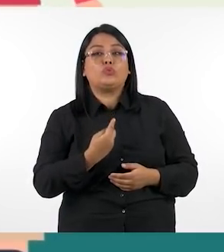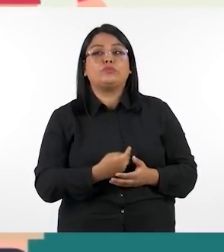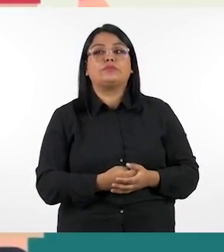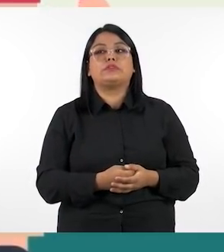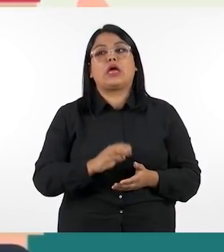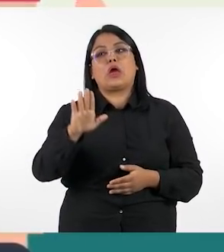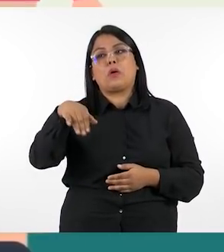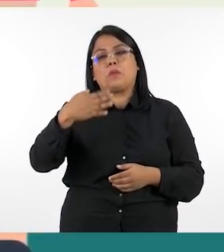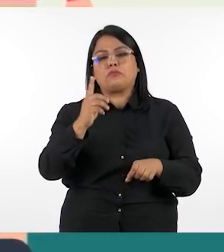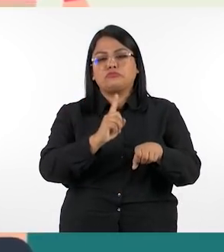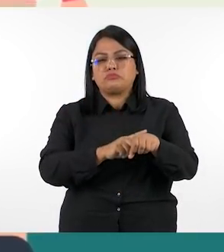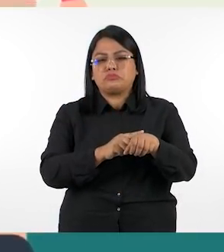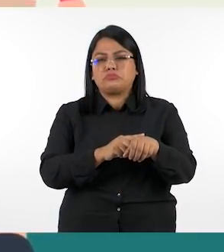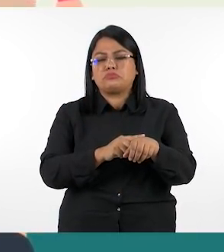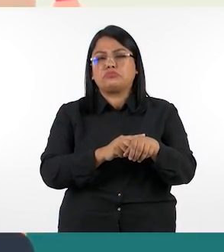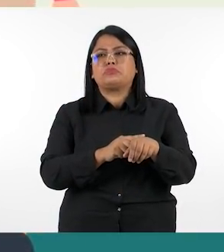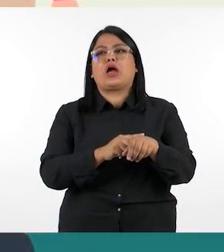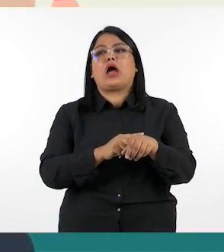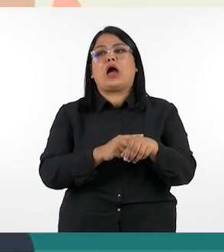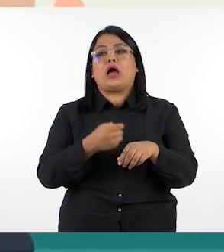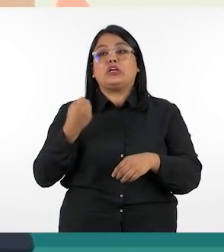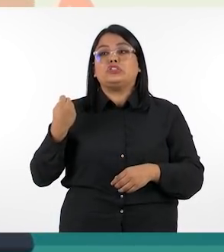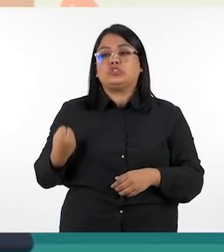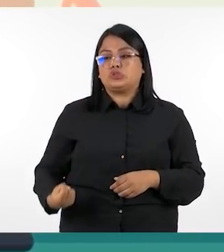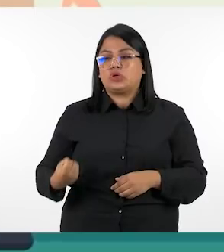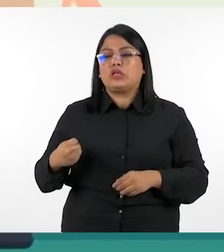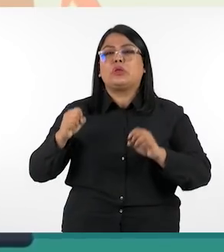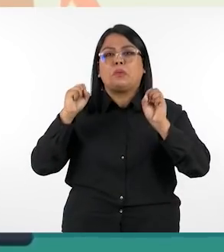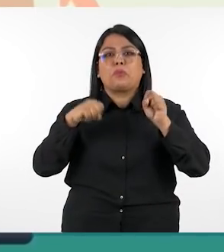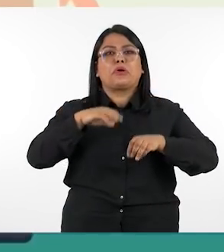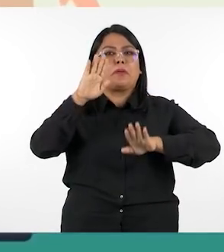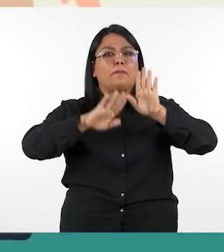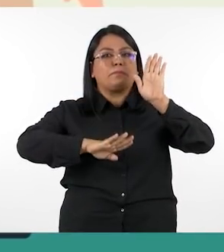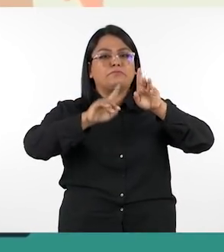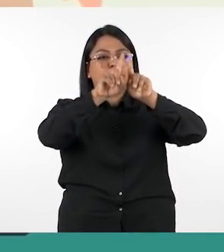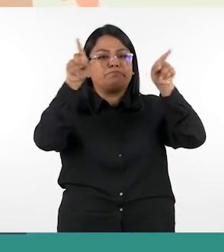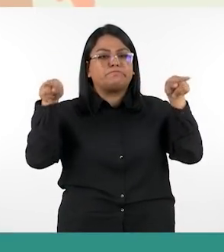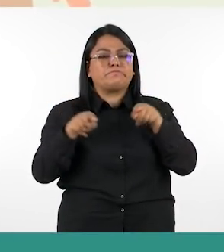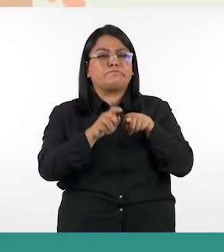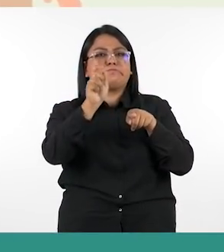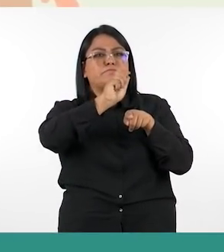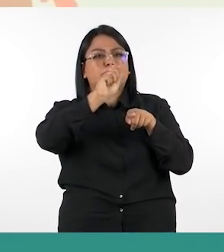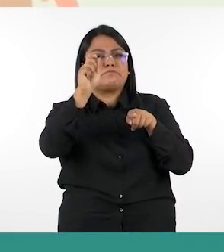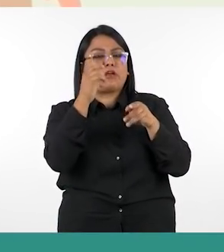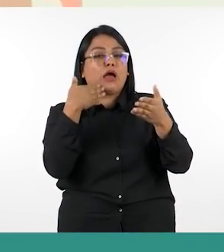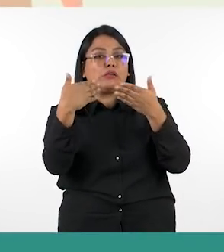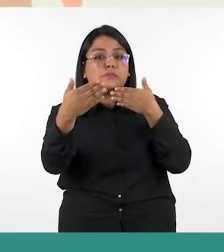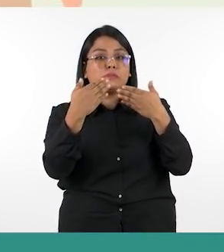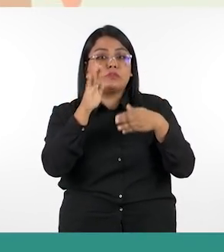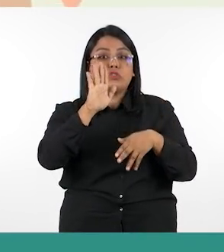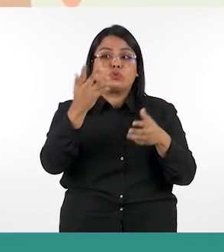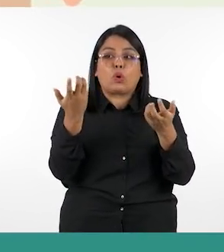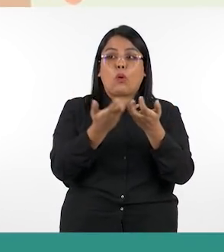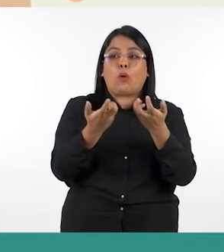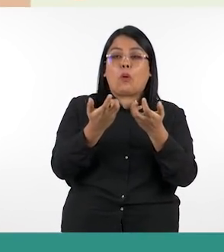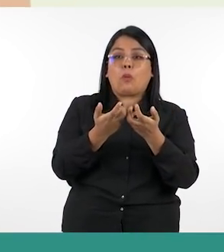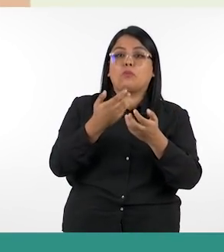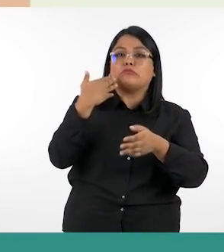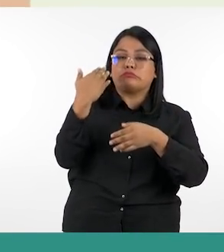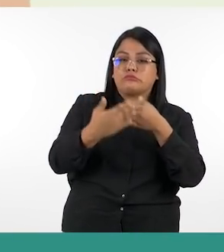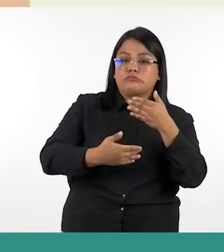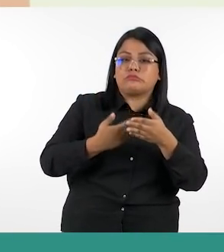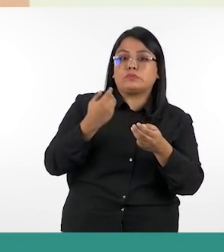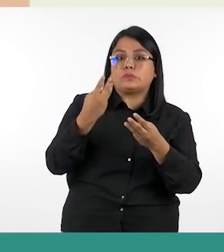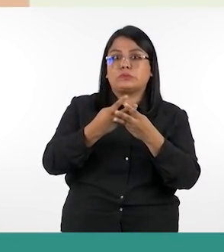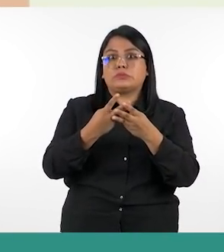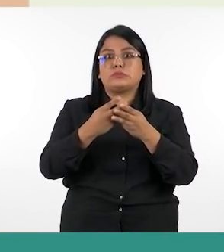después de un tiempo prudente uno de los estudiantes puede hacer uso de la pizarra y explicarle a sus compañeros